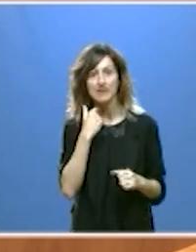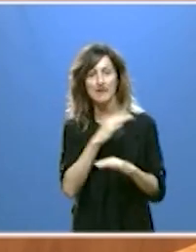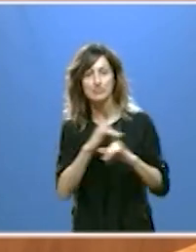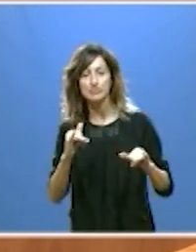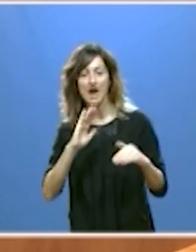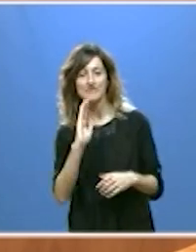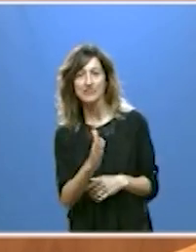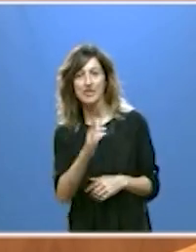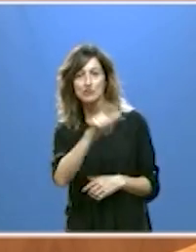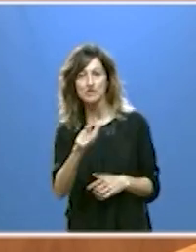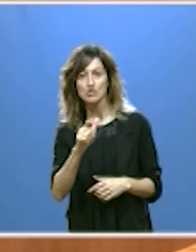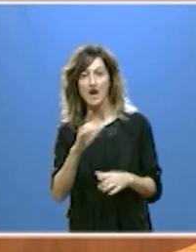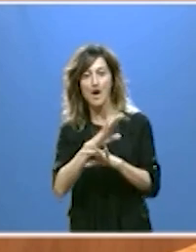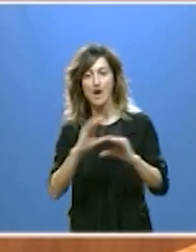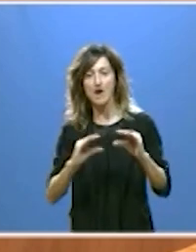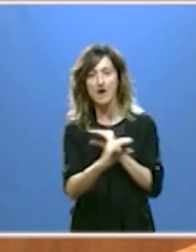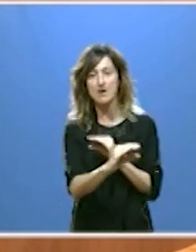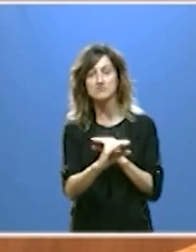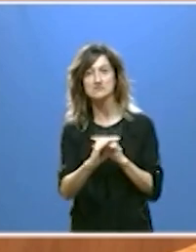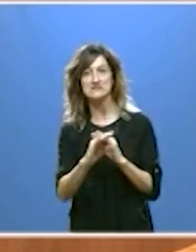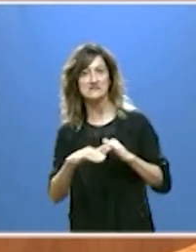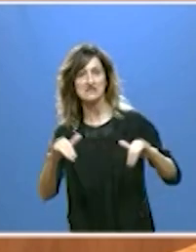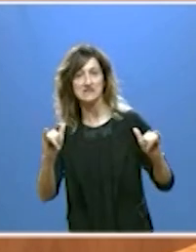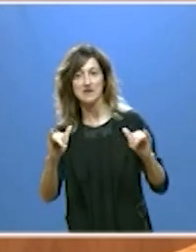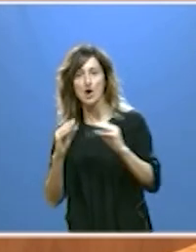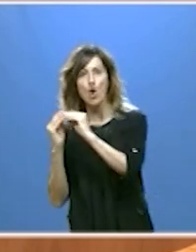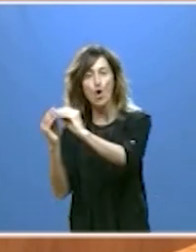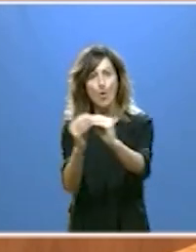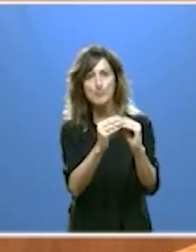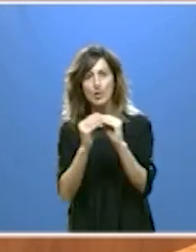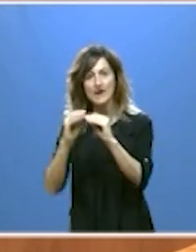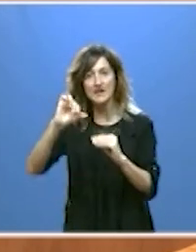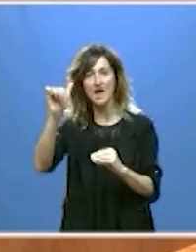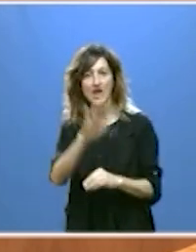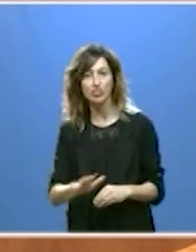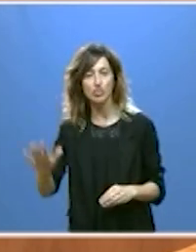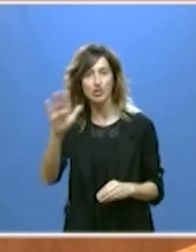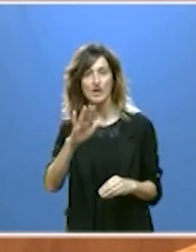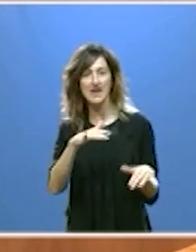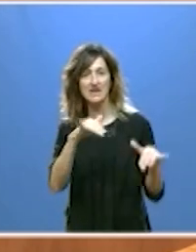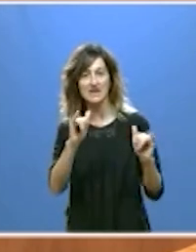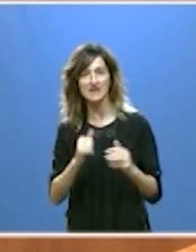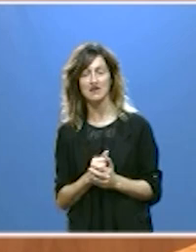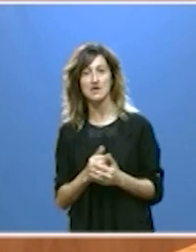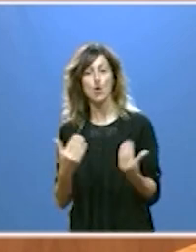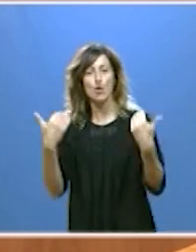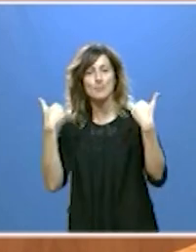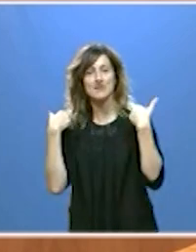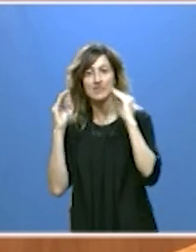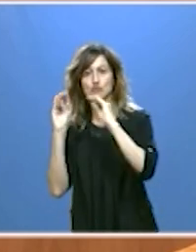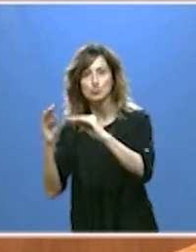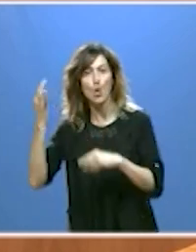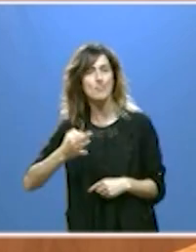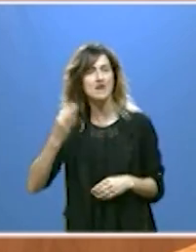los afectados con una indemnización homogénea en todo el territorio nacional. Es su competencia es su